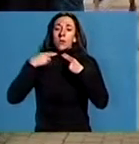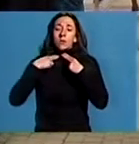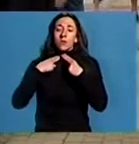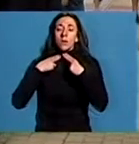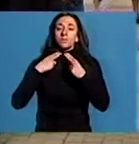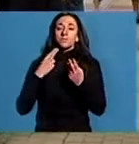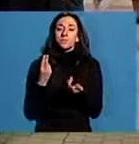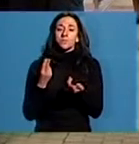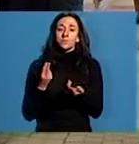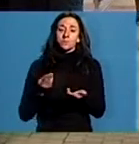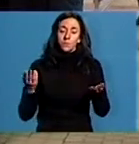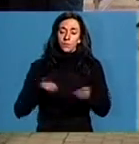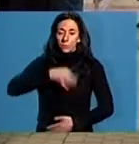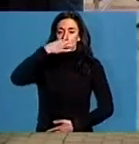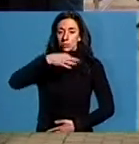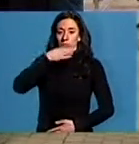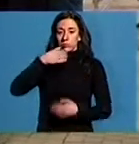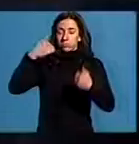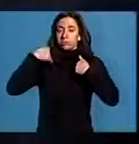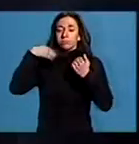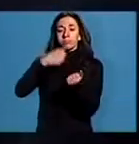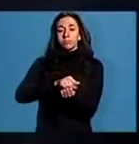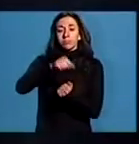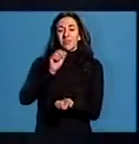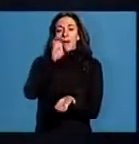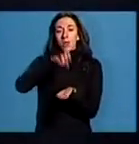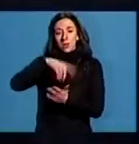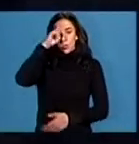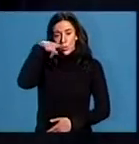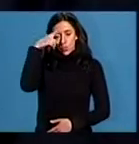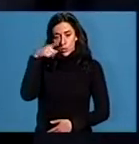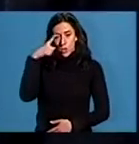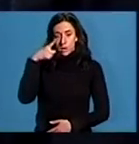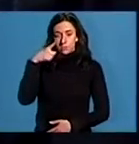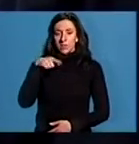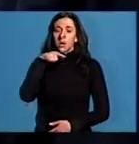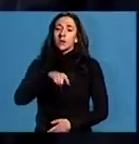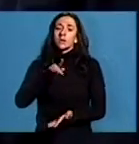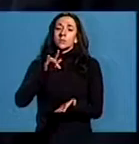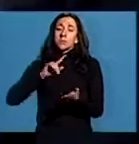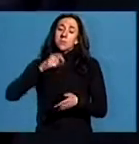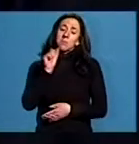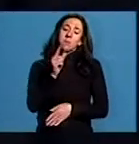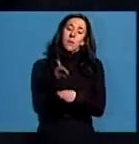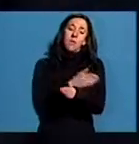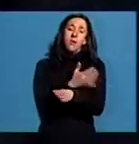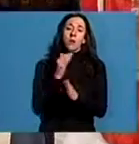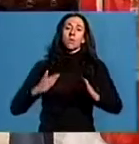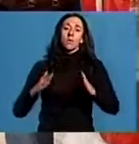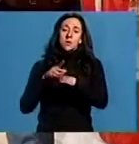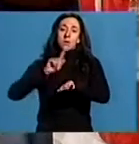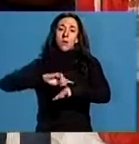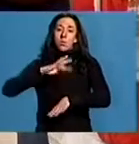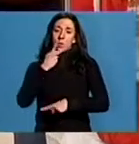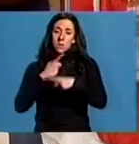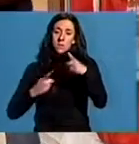Ramón Gómez Vesteiro, pronunciará o pregón do Nadal no Centro Cultural da Parroquia de Bazar. Será despois unha misa que se oficiará ás 4 e